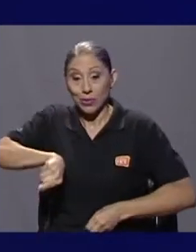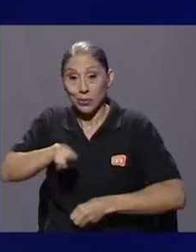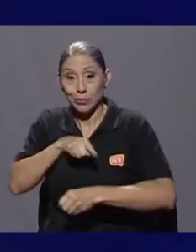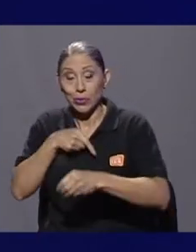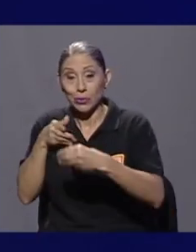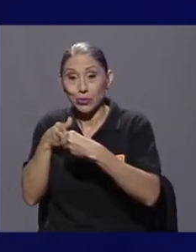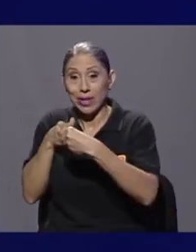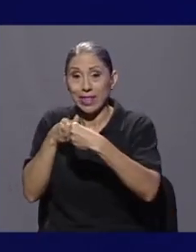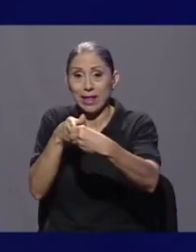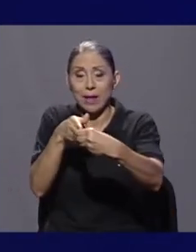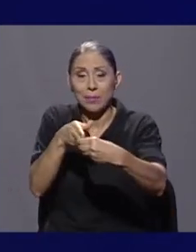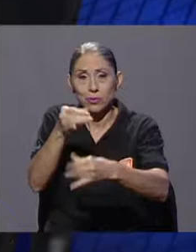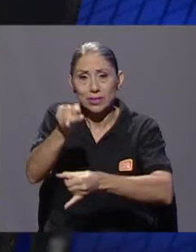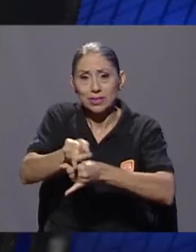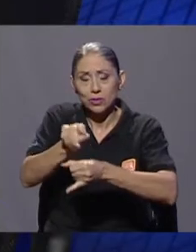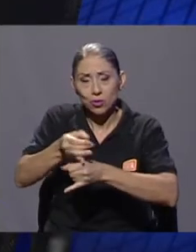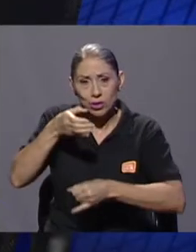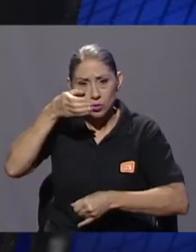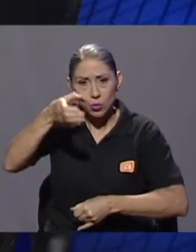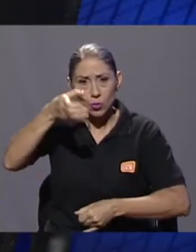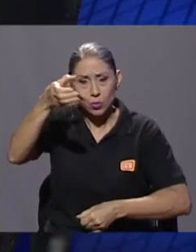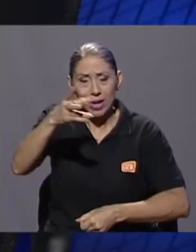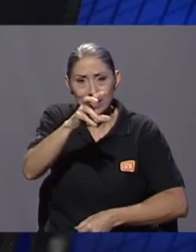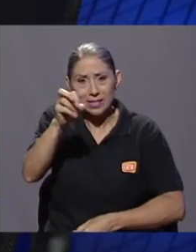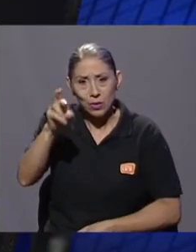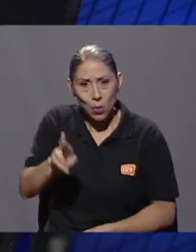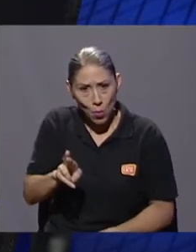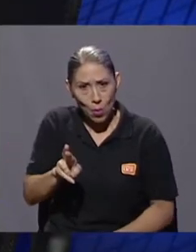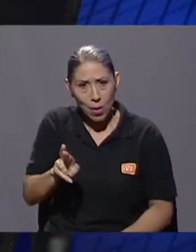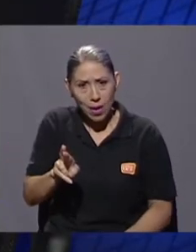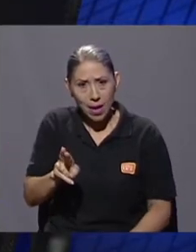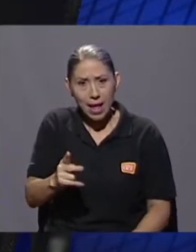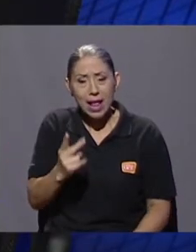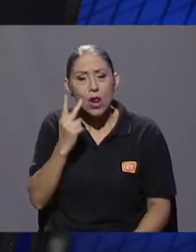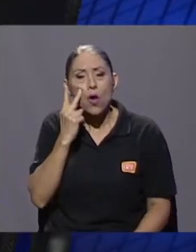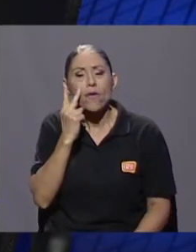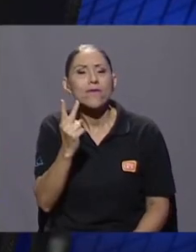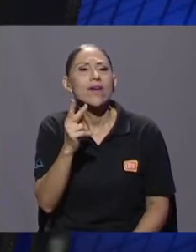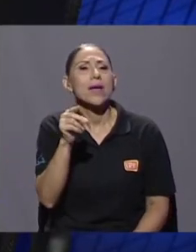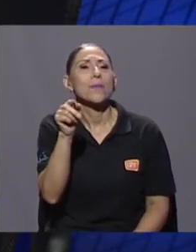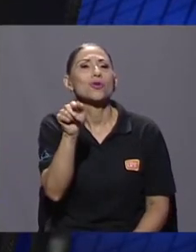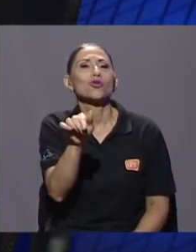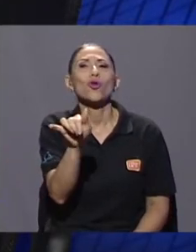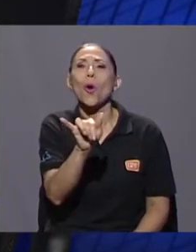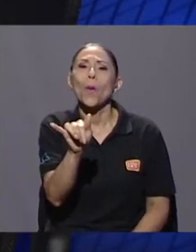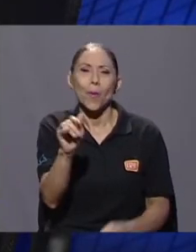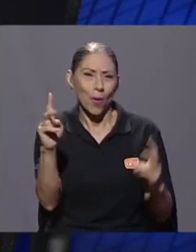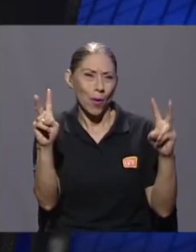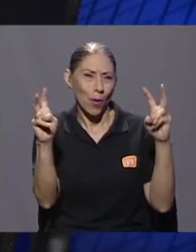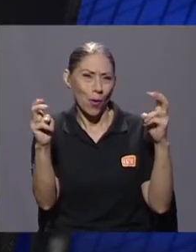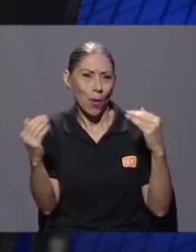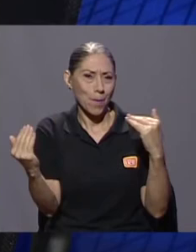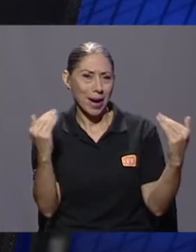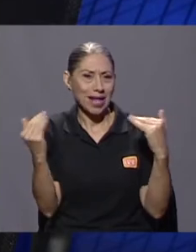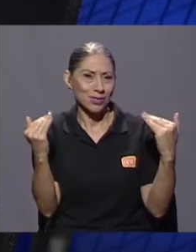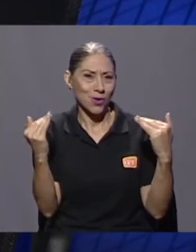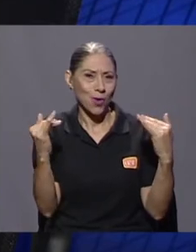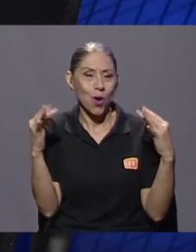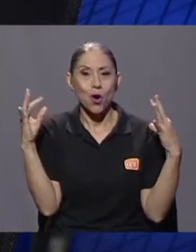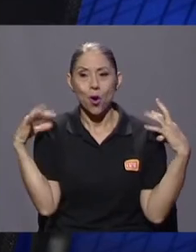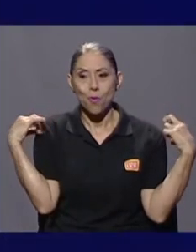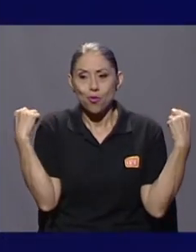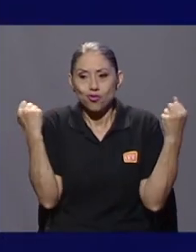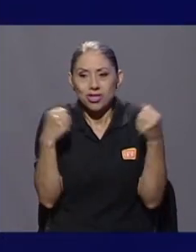culturales de nuestro país, la hemos visto como ese chaleco que nos amarra. Hablabas de algunas